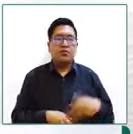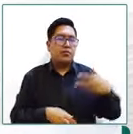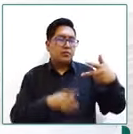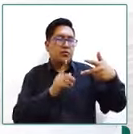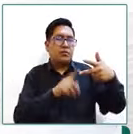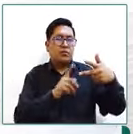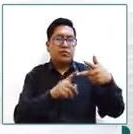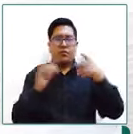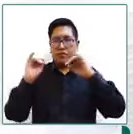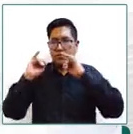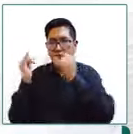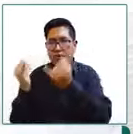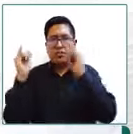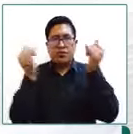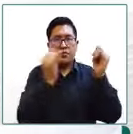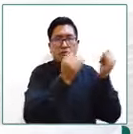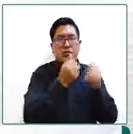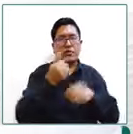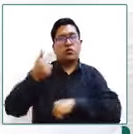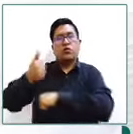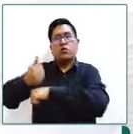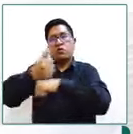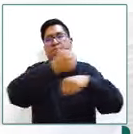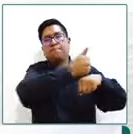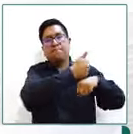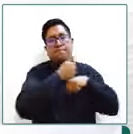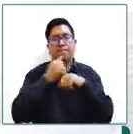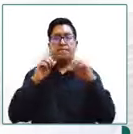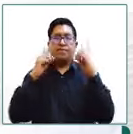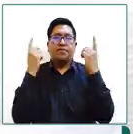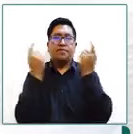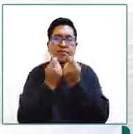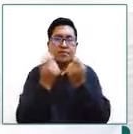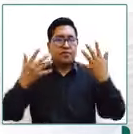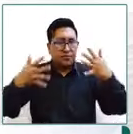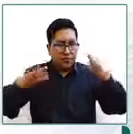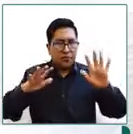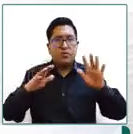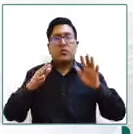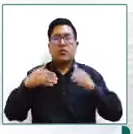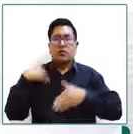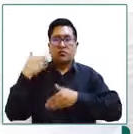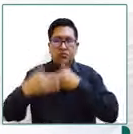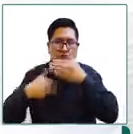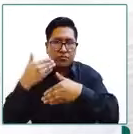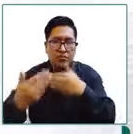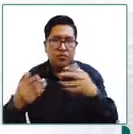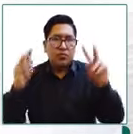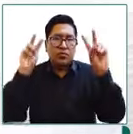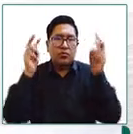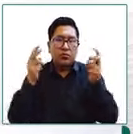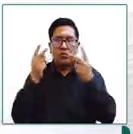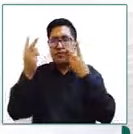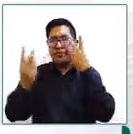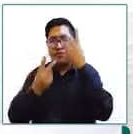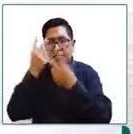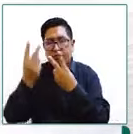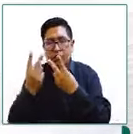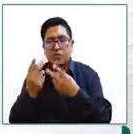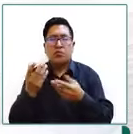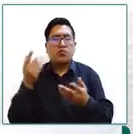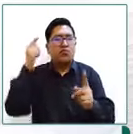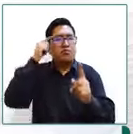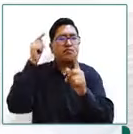entidades de protección en cada departamento han desarrollado diferentes mecanismos de emisión de autorización de visitas justamente